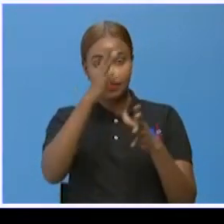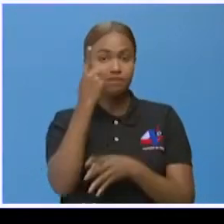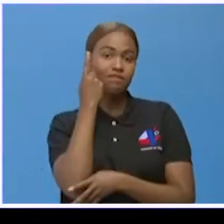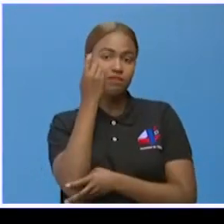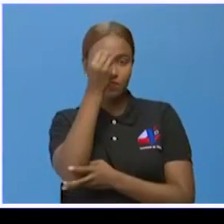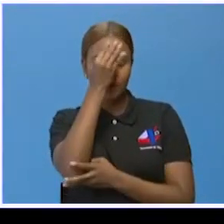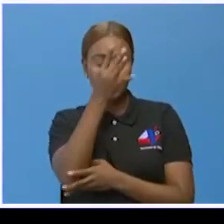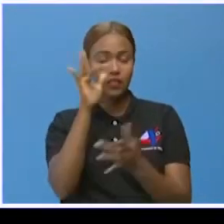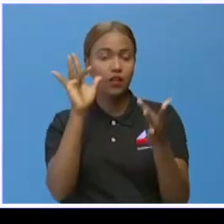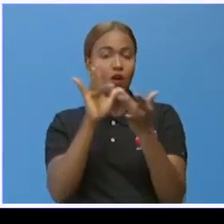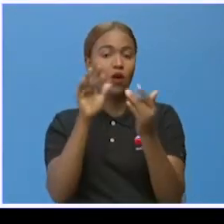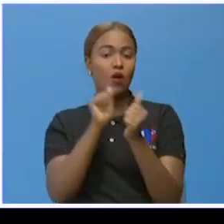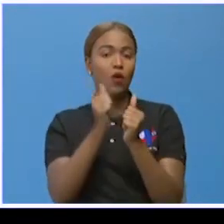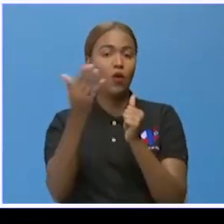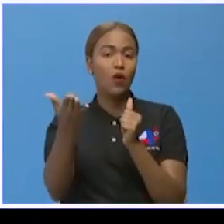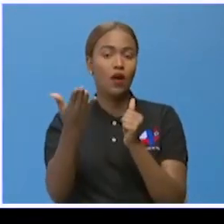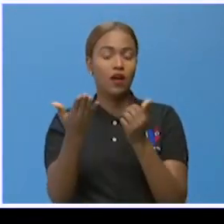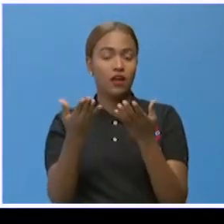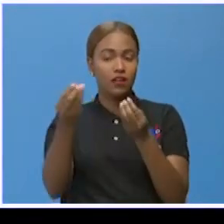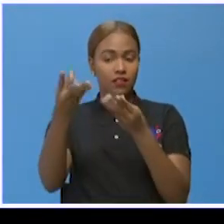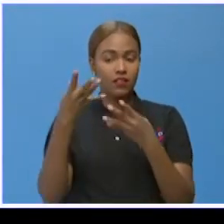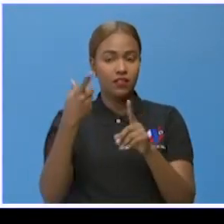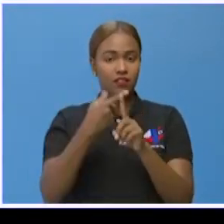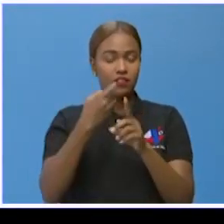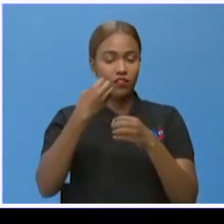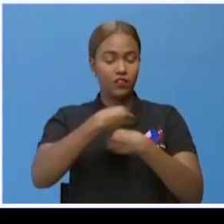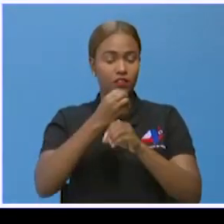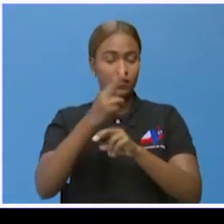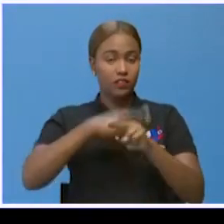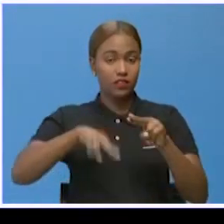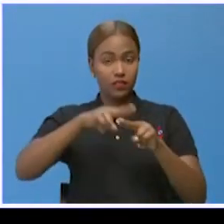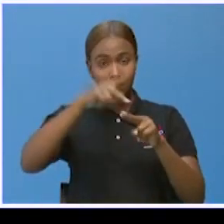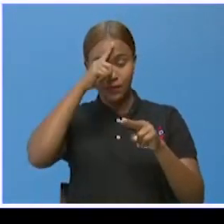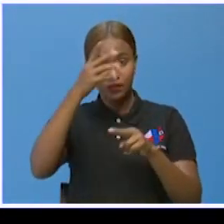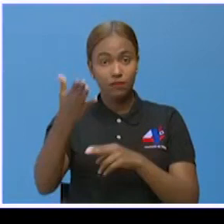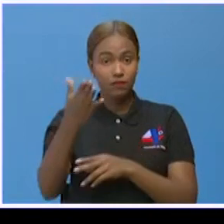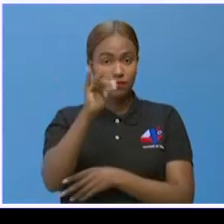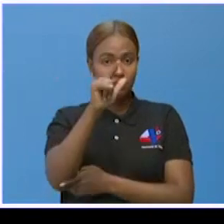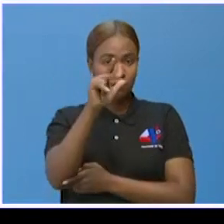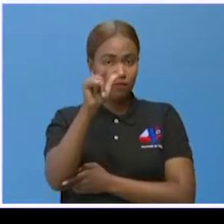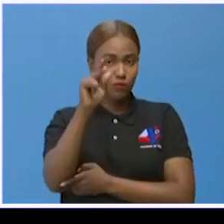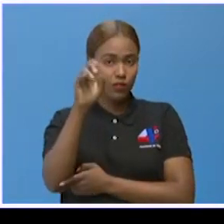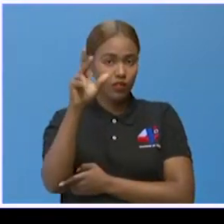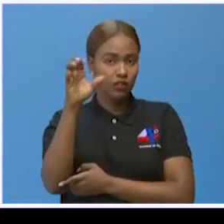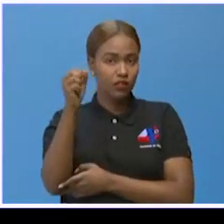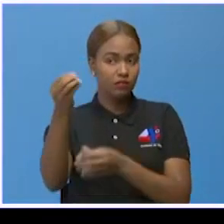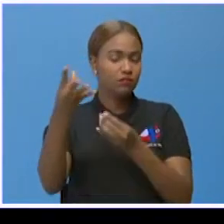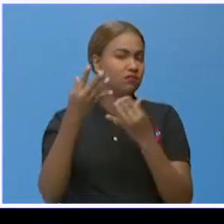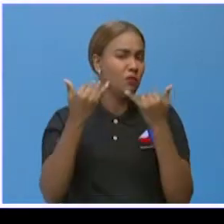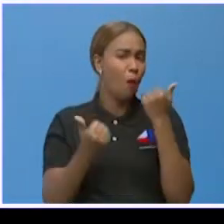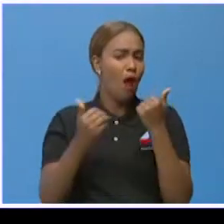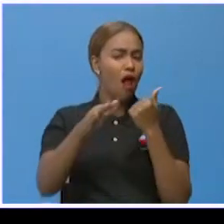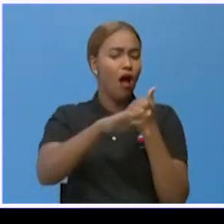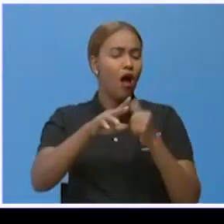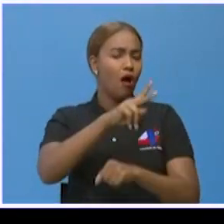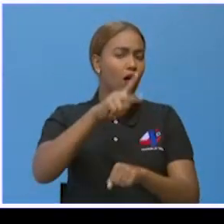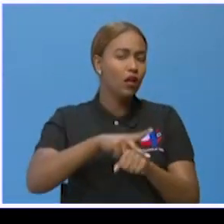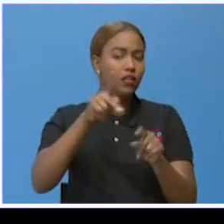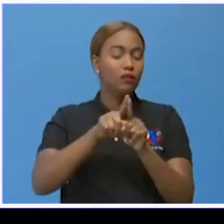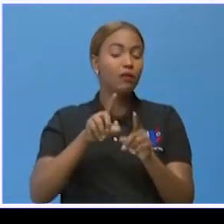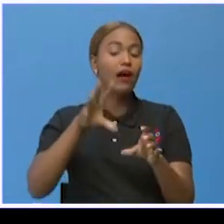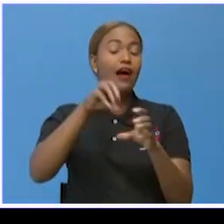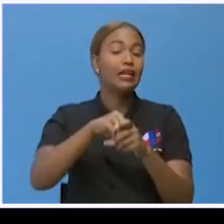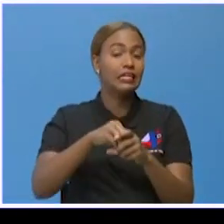mencionado. Conecto en esta ocasión con la predictora de la Oficina Nacional de Meteorología, Carla Morales, quien nos detalla cuáles son estas y también la